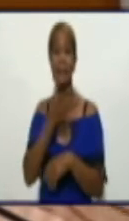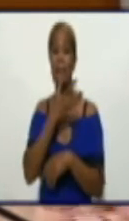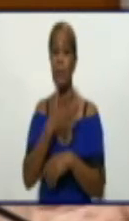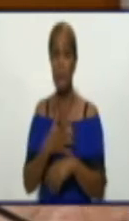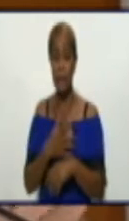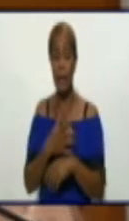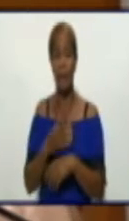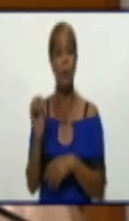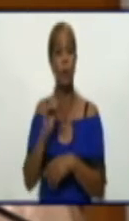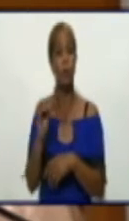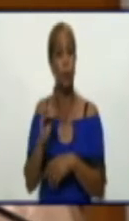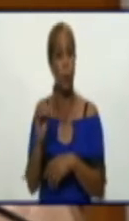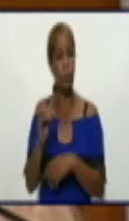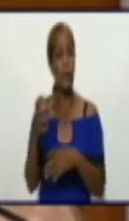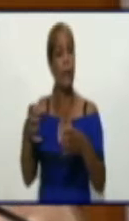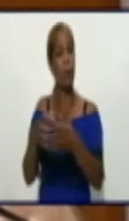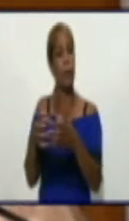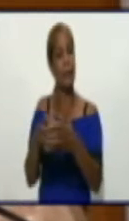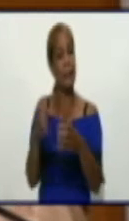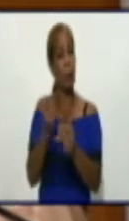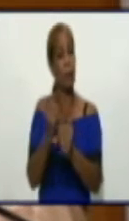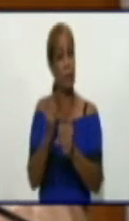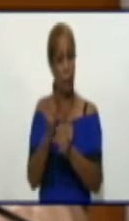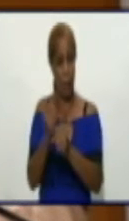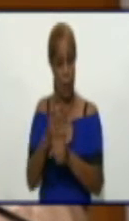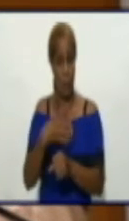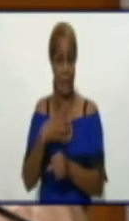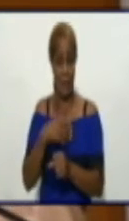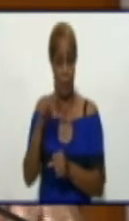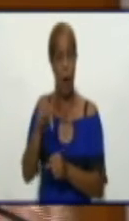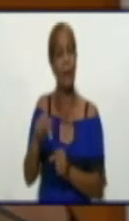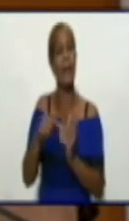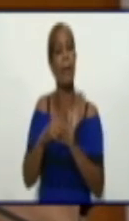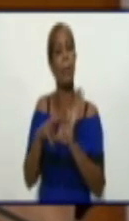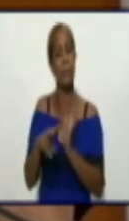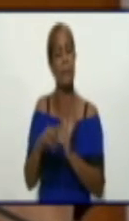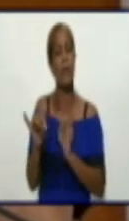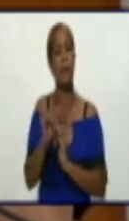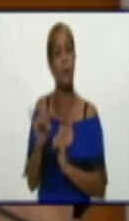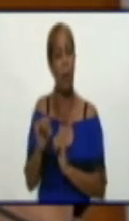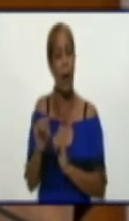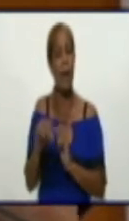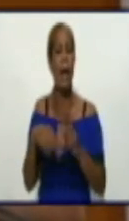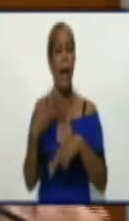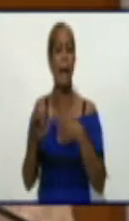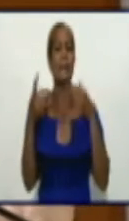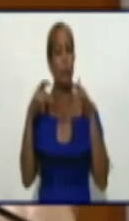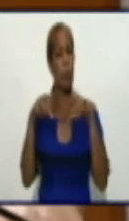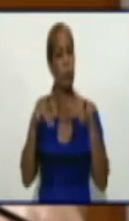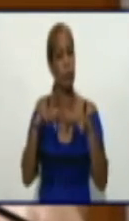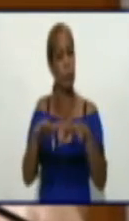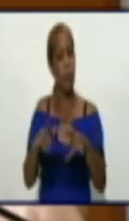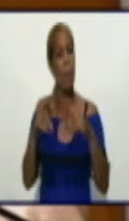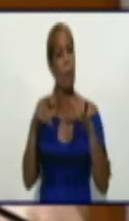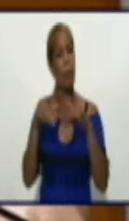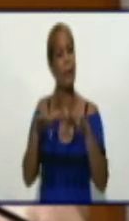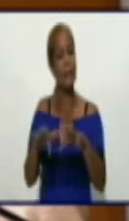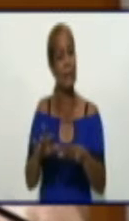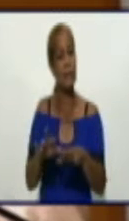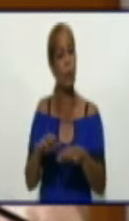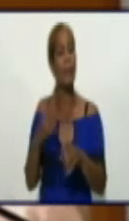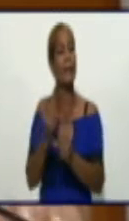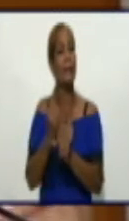colectivos laborales que tenemos en la provincia. Vamos a estar enfrentando además movilizaciones de trabajos voluntarios,